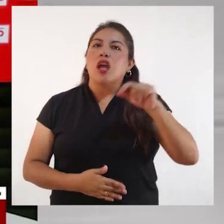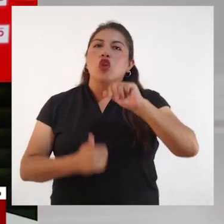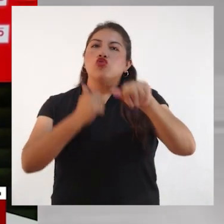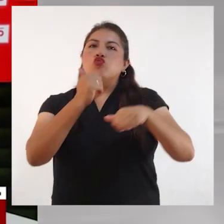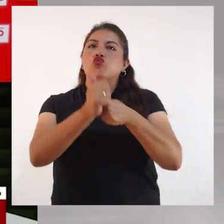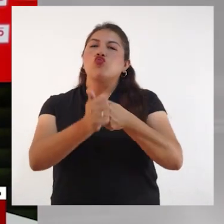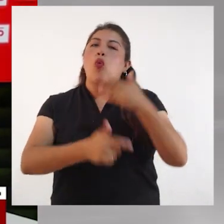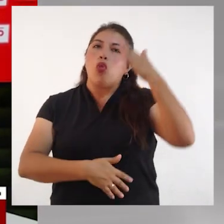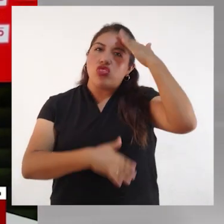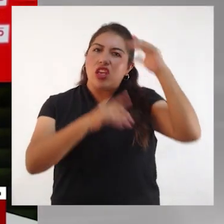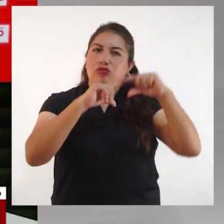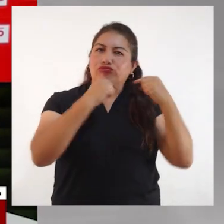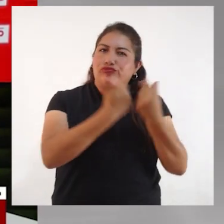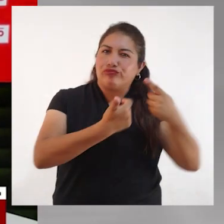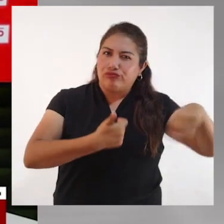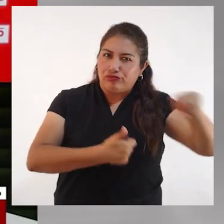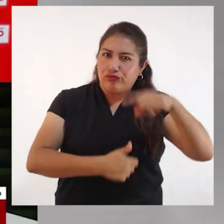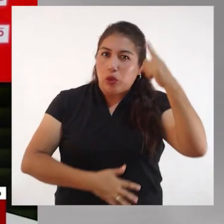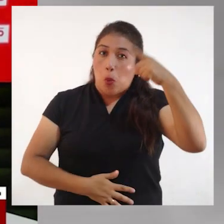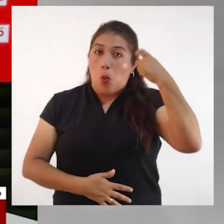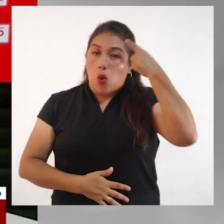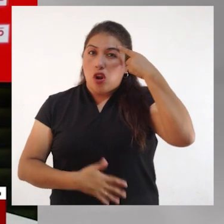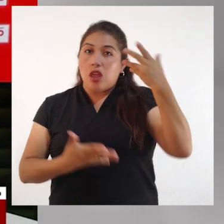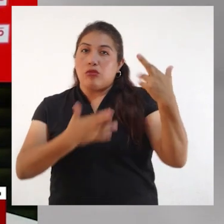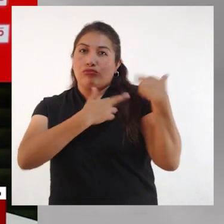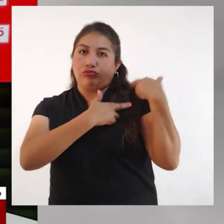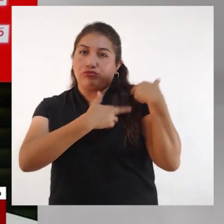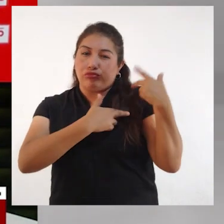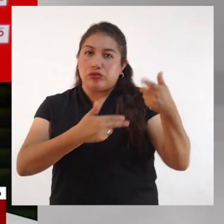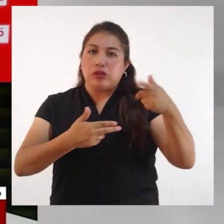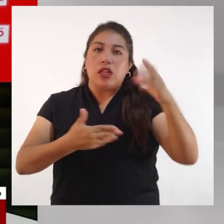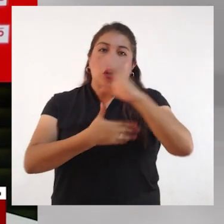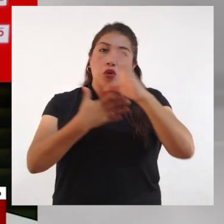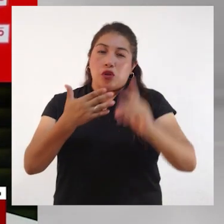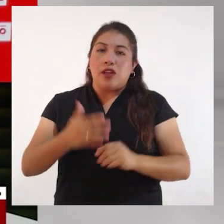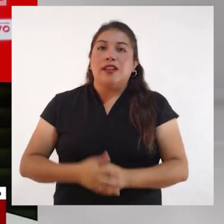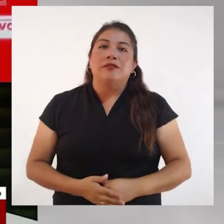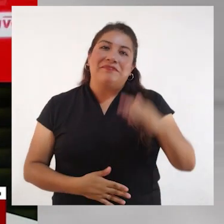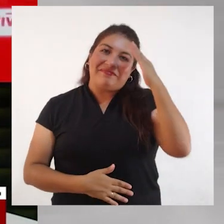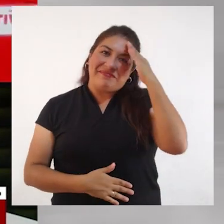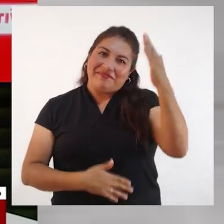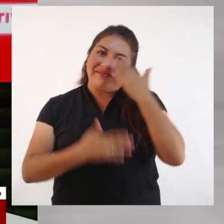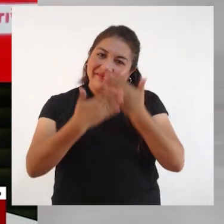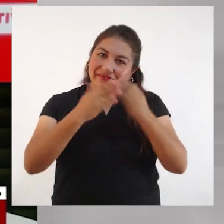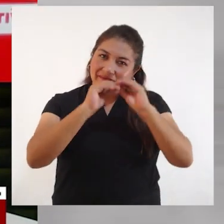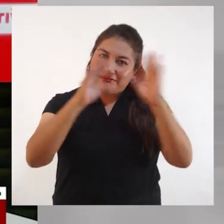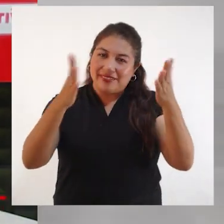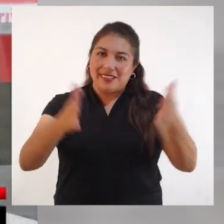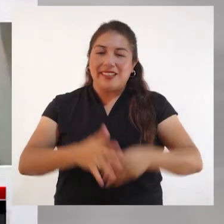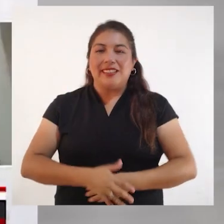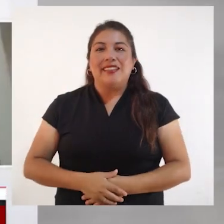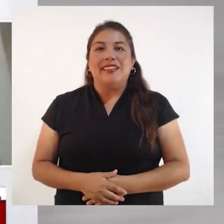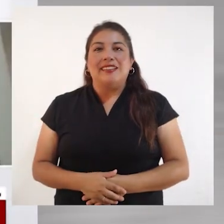Subdirección de Políticas en Discapacidad del CONADIS. Buen día, señorita Ruiz Pimentel.